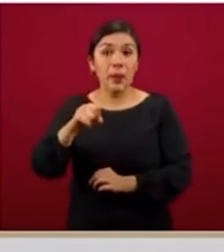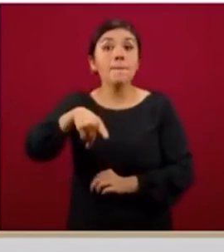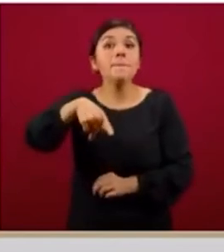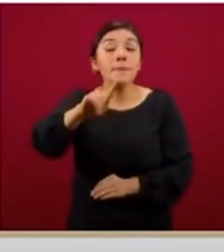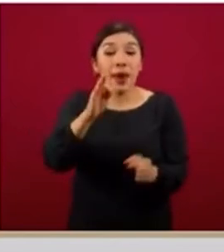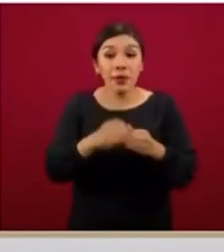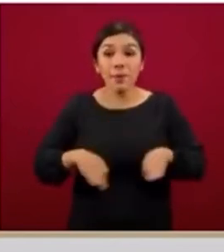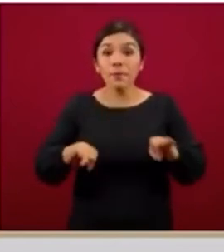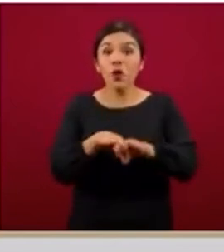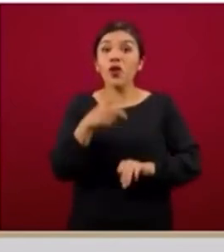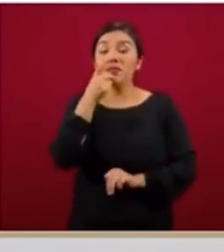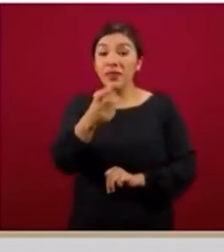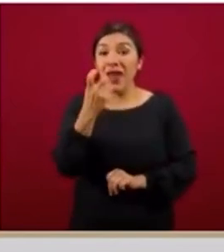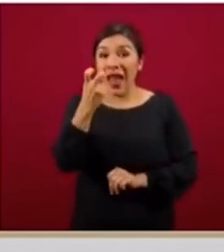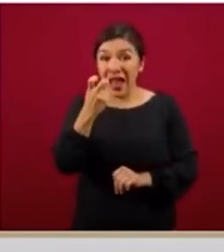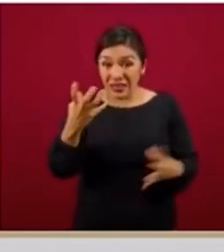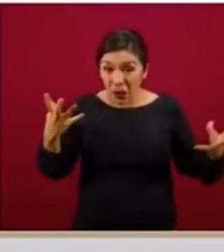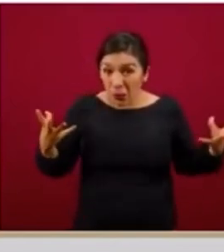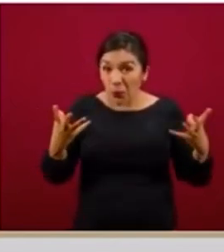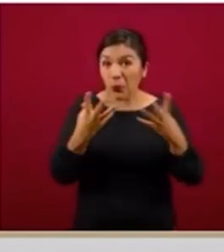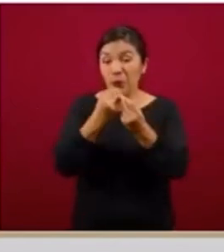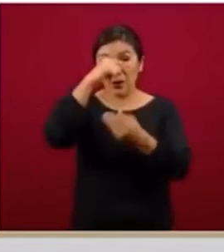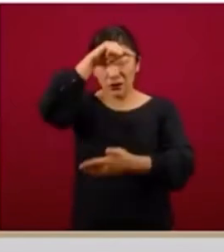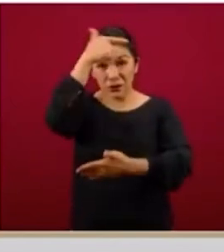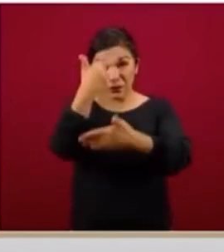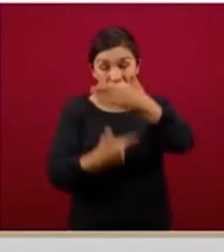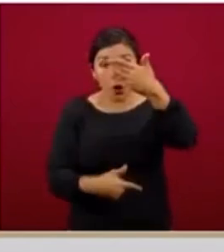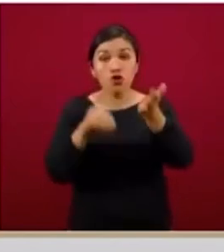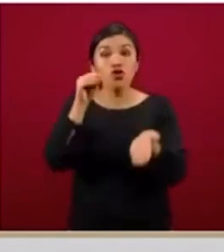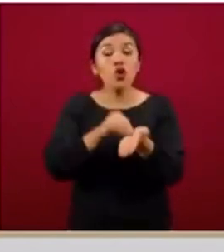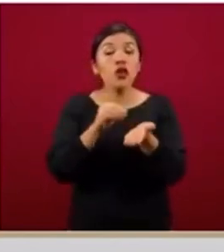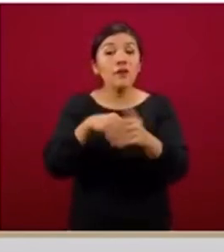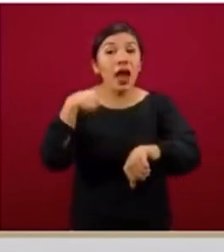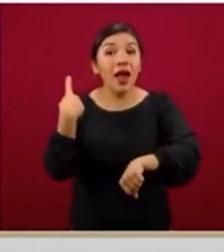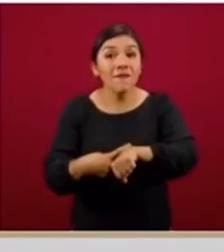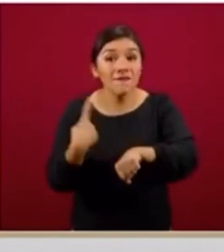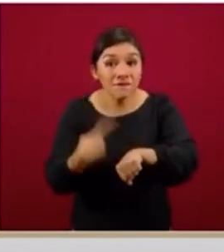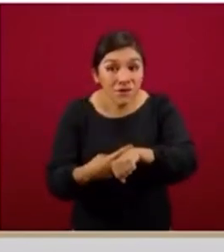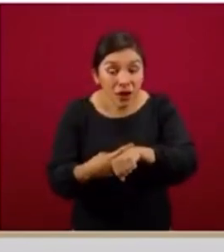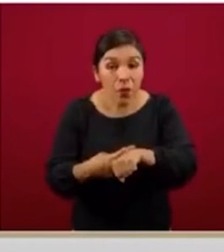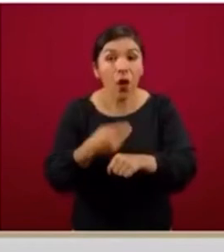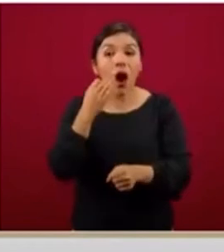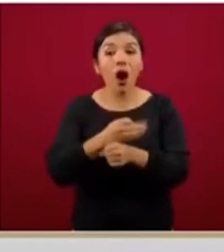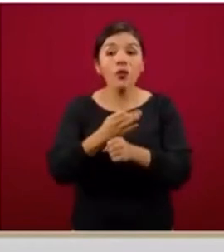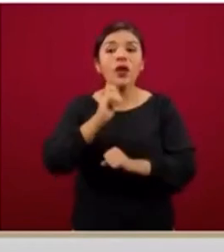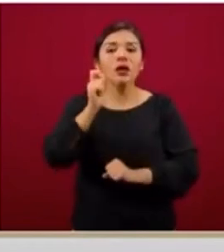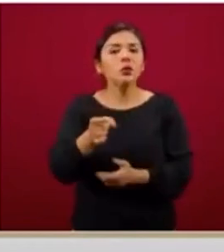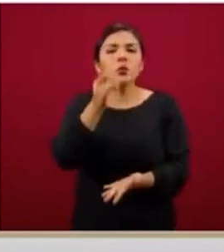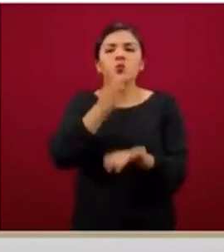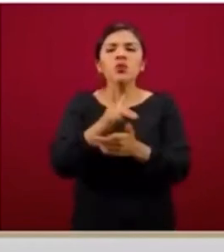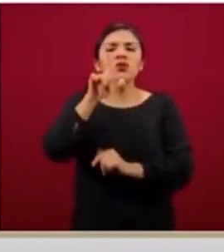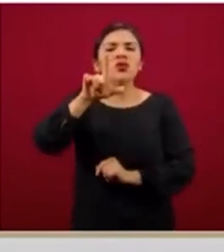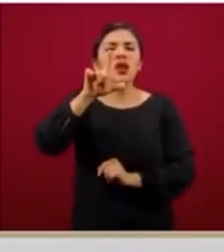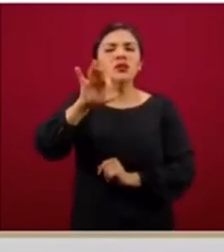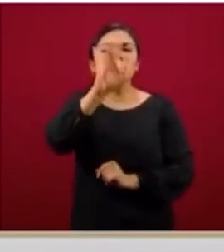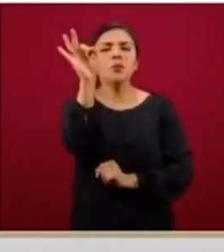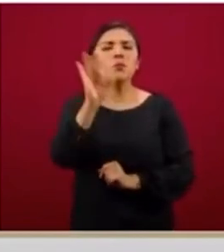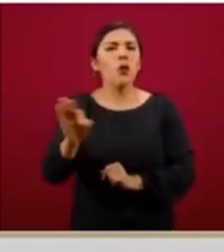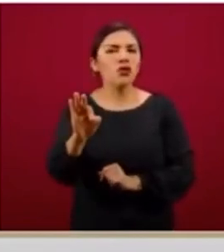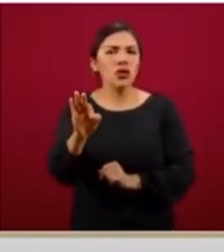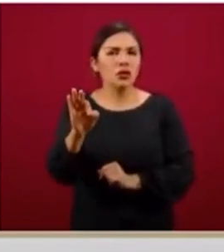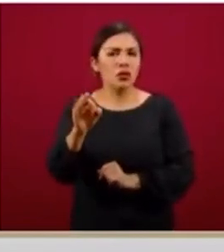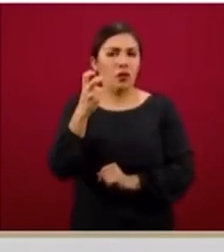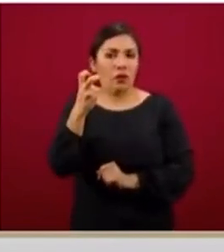destacar que de este gran total la epidemia activa en México es solamente el 17 por ciento de